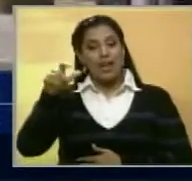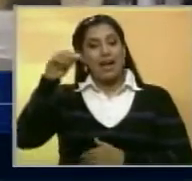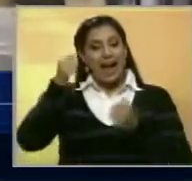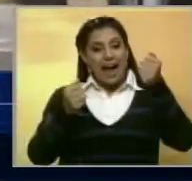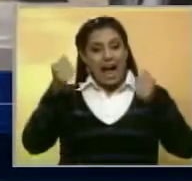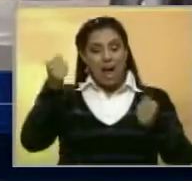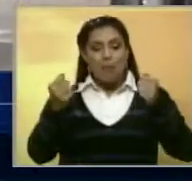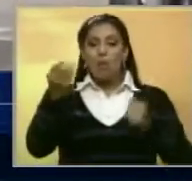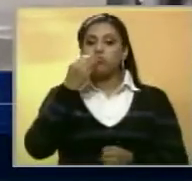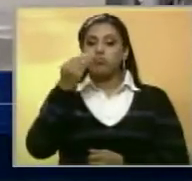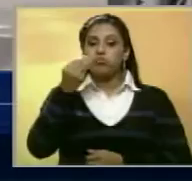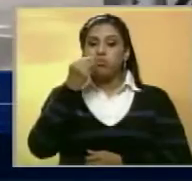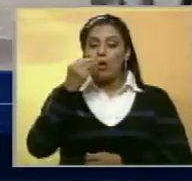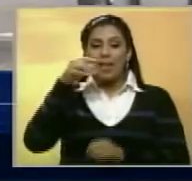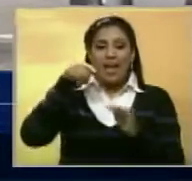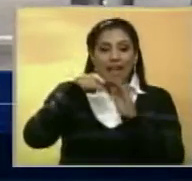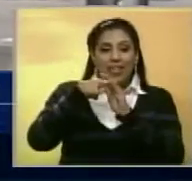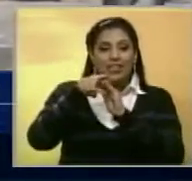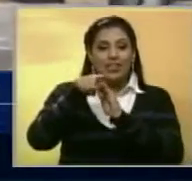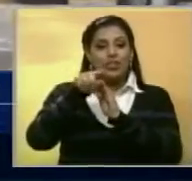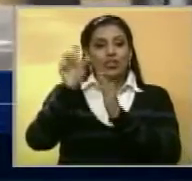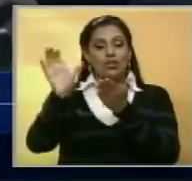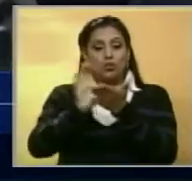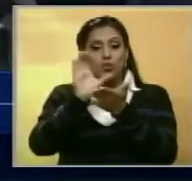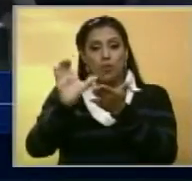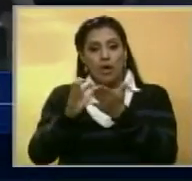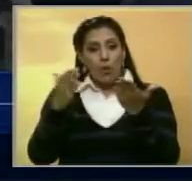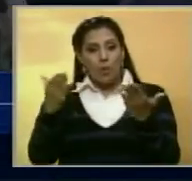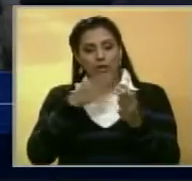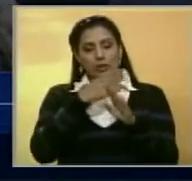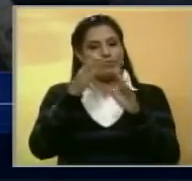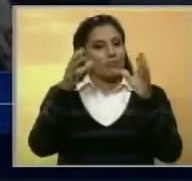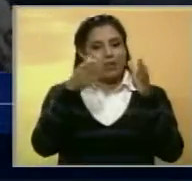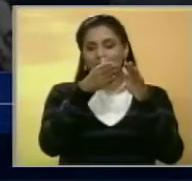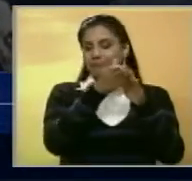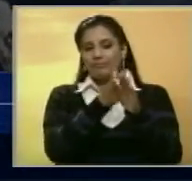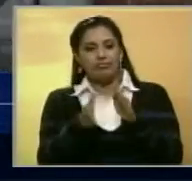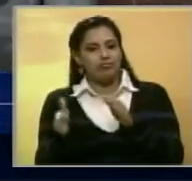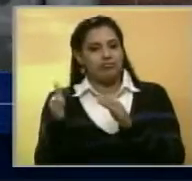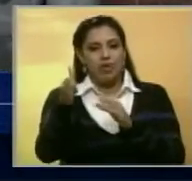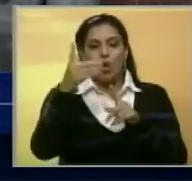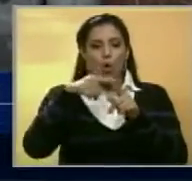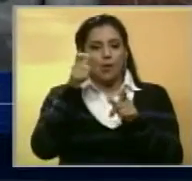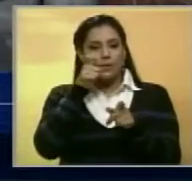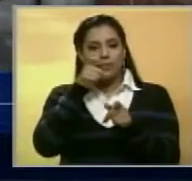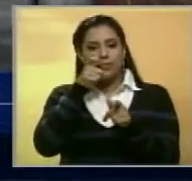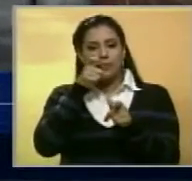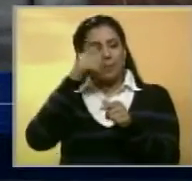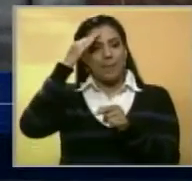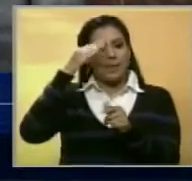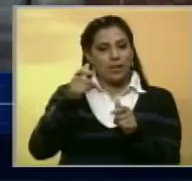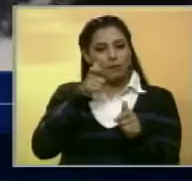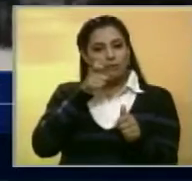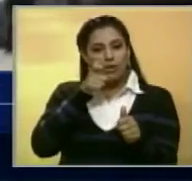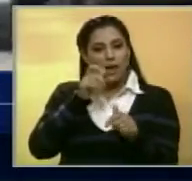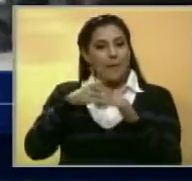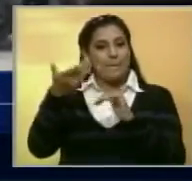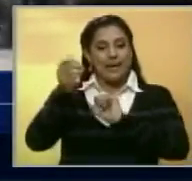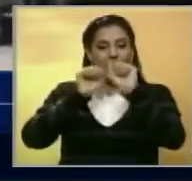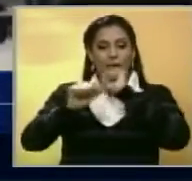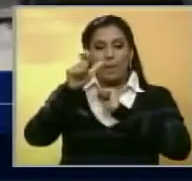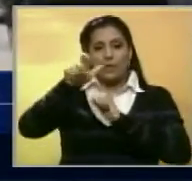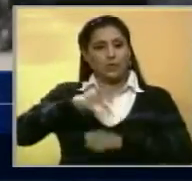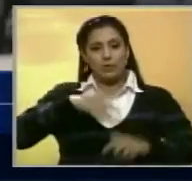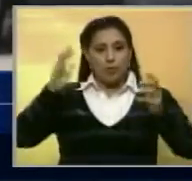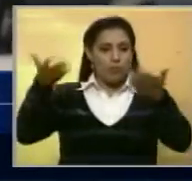camiones con comidas que están ingresando a la ciudad son desviados de su fruta y custodiados por la Guardia Nacional para evitar